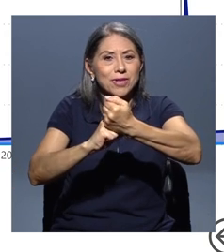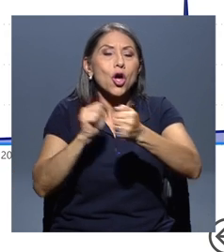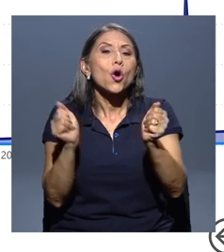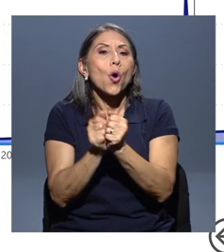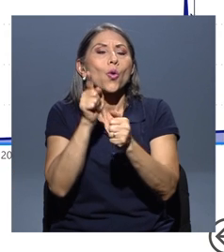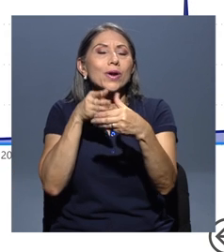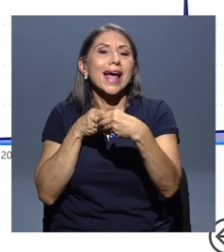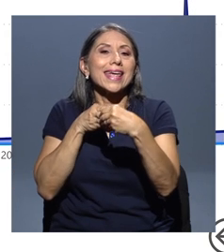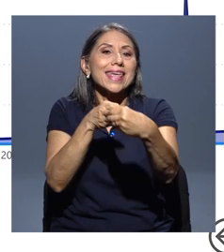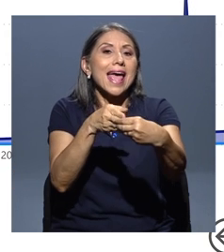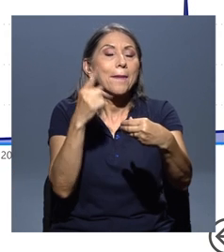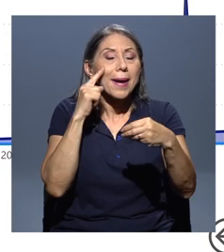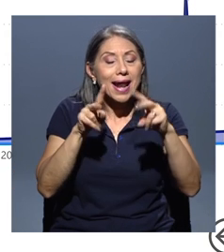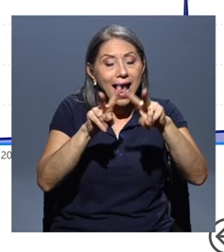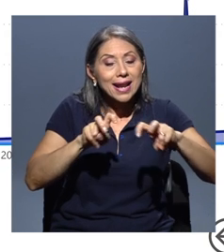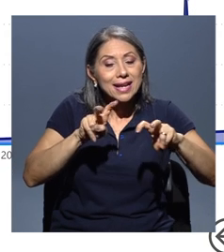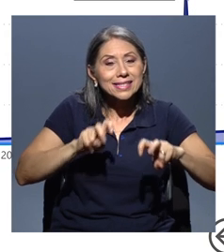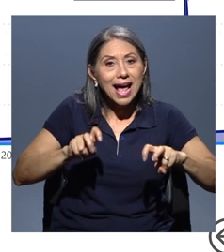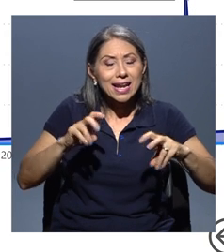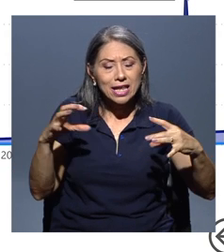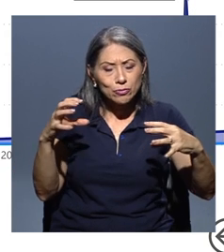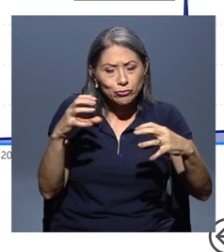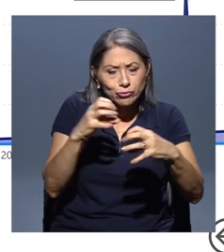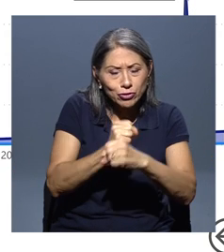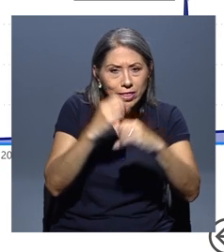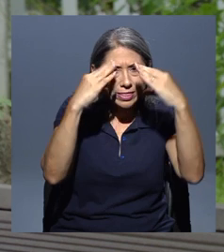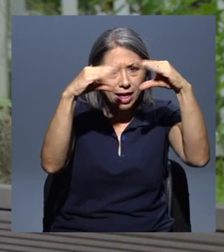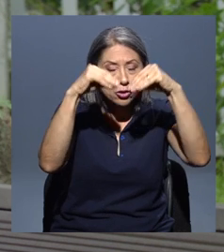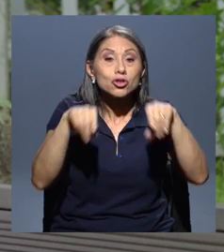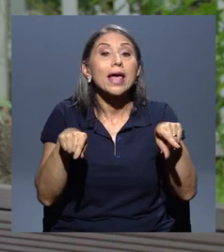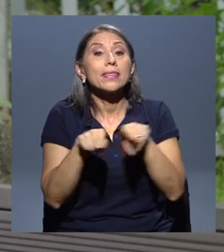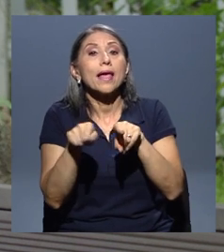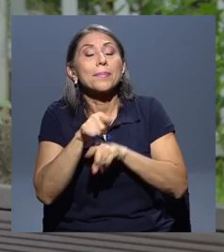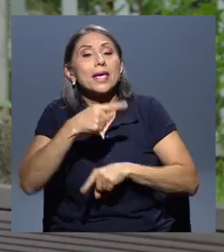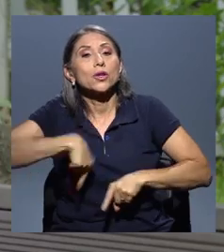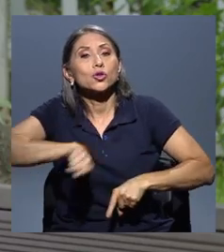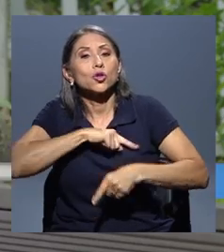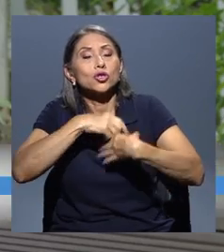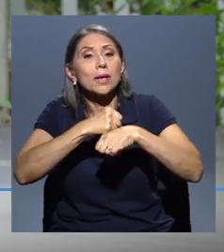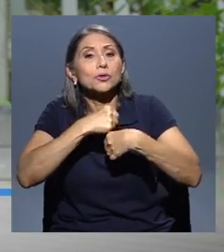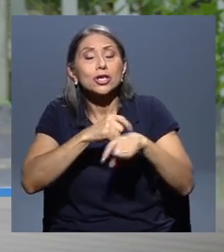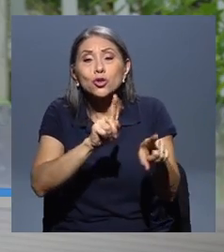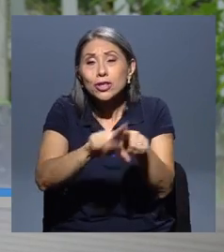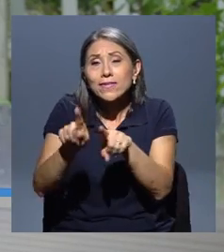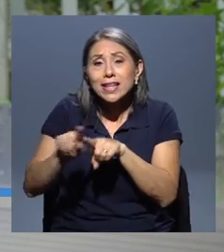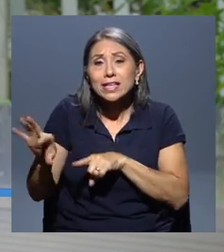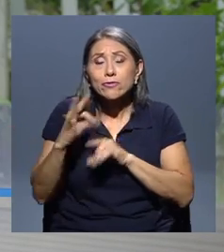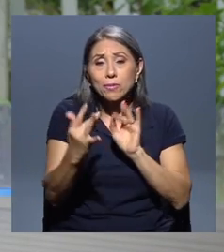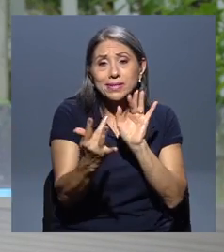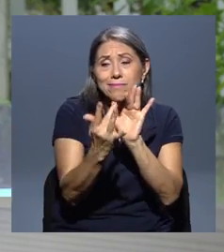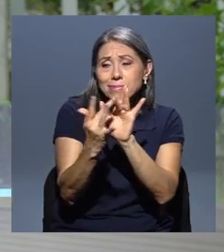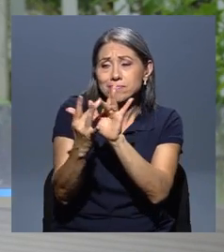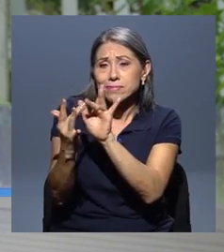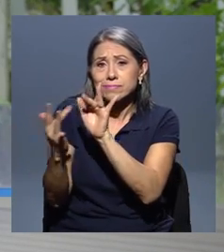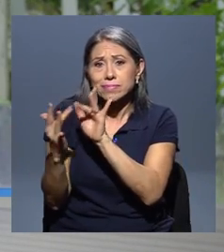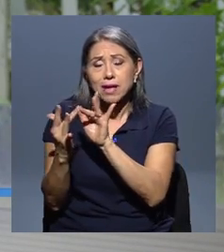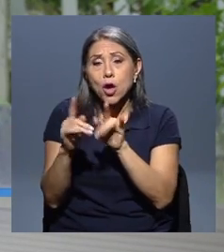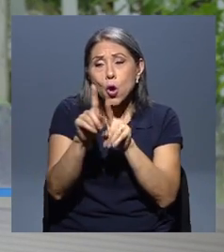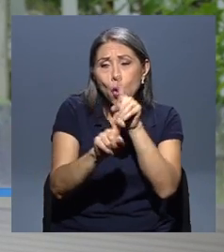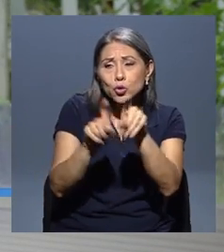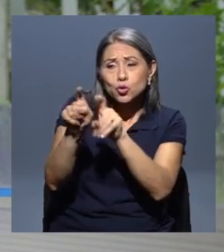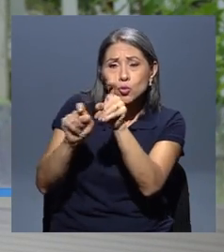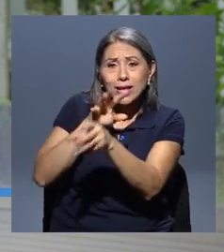datos con este enfoque. También hemos desarrollado plataformas de consulta interna para el ministerio, esto a través de